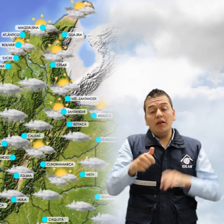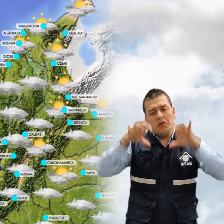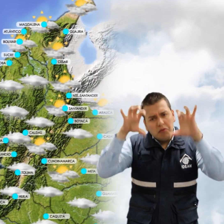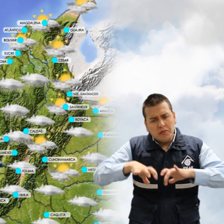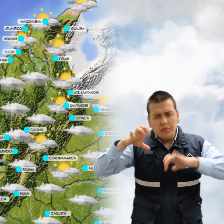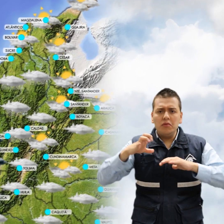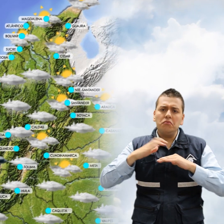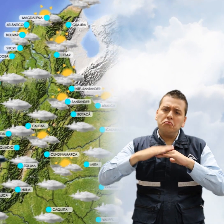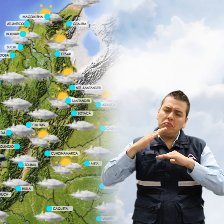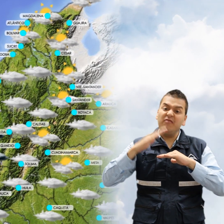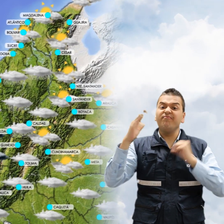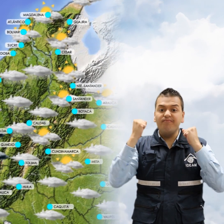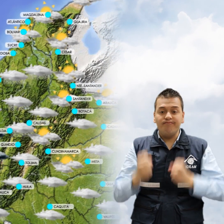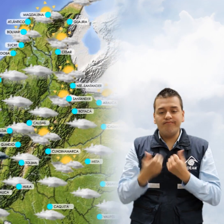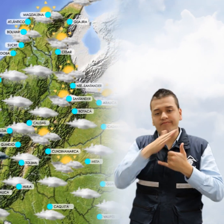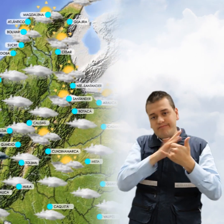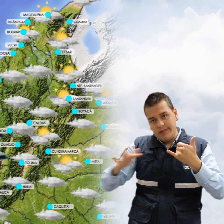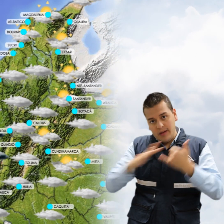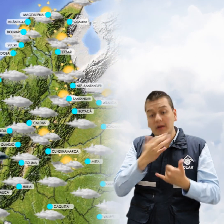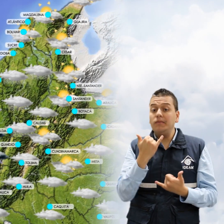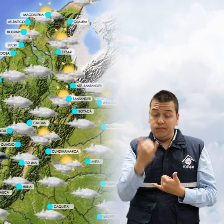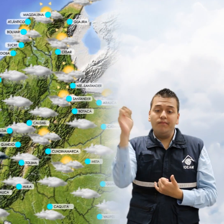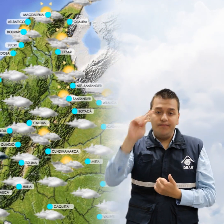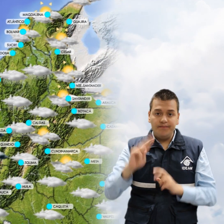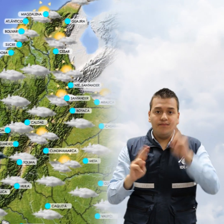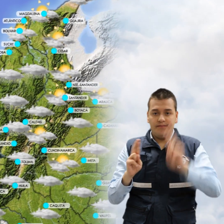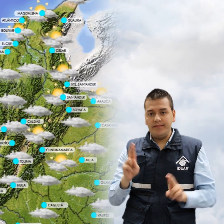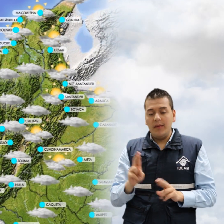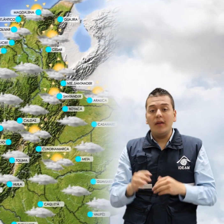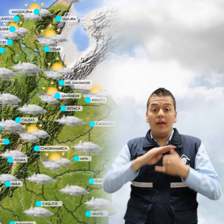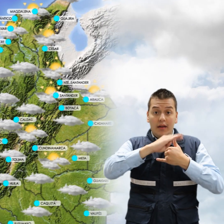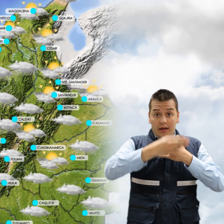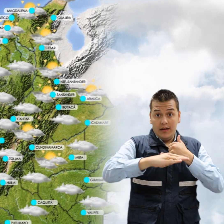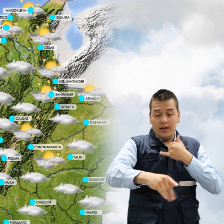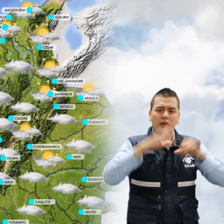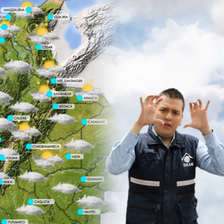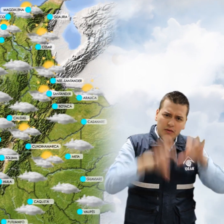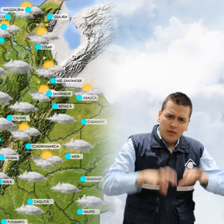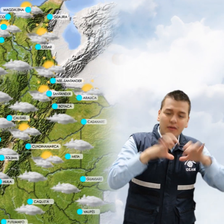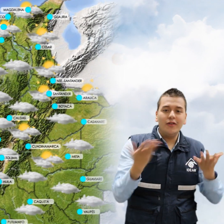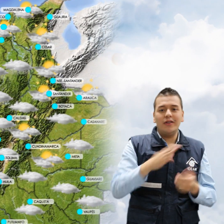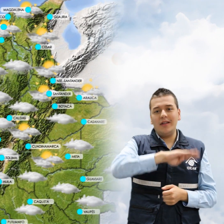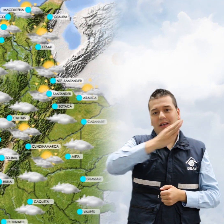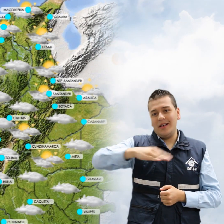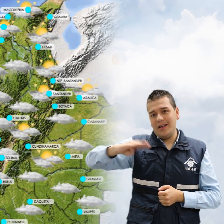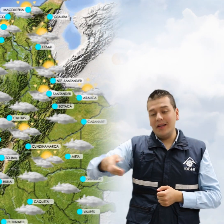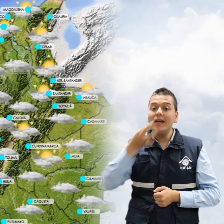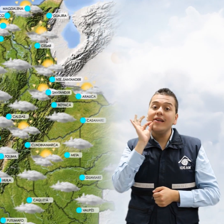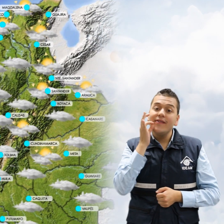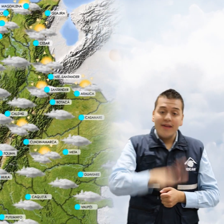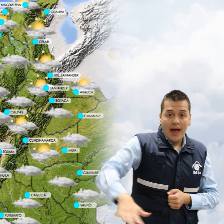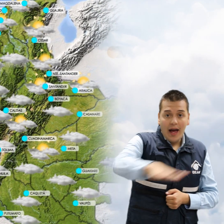moderadas a fuertes en la región pacífica, inclusive con actividad eléctrica, la región andina con algunas lluvias en Antioquia y el eje cafetero,